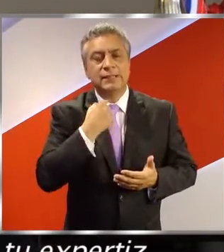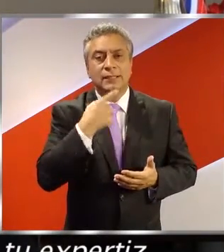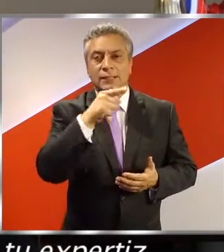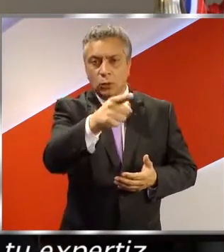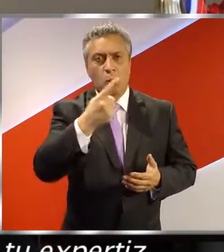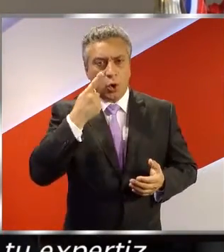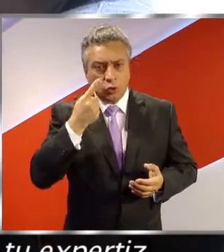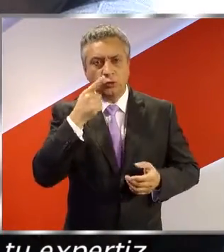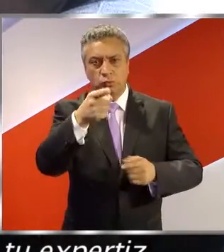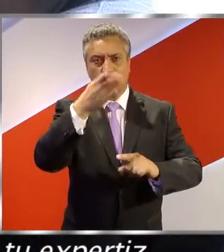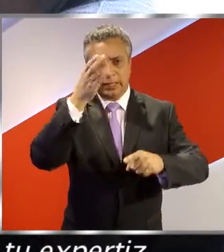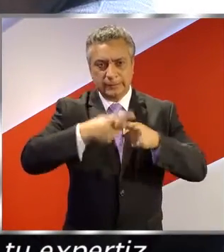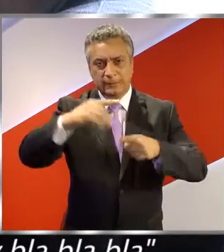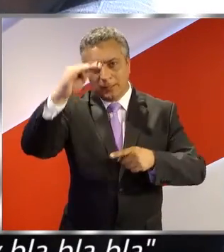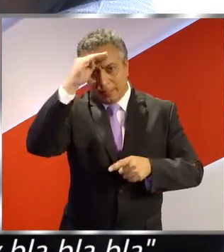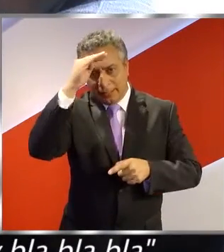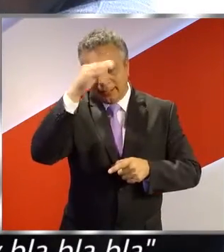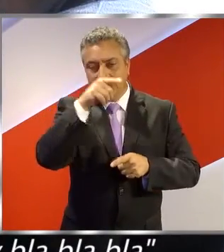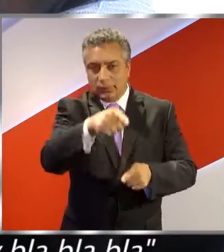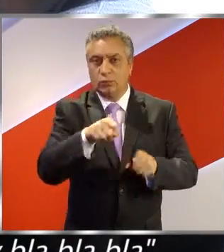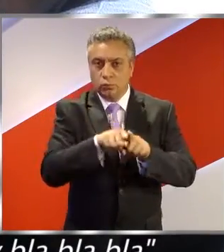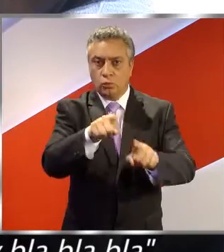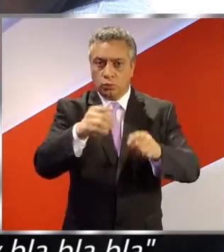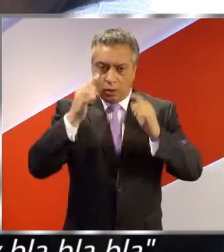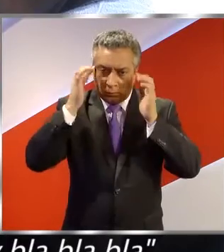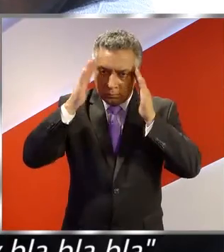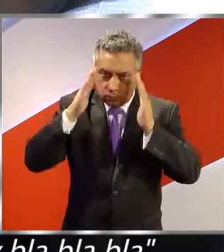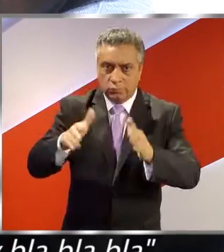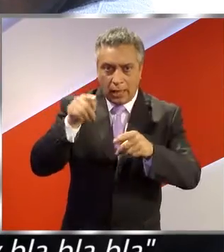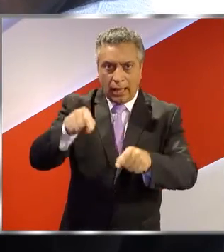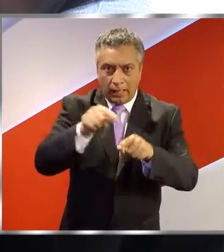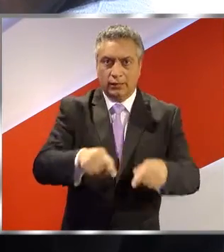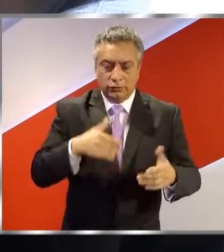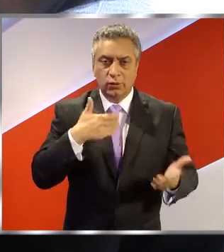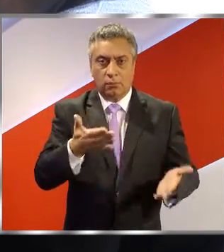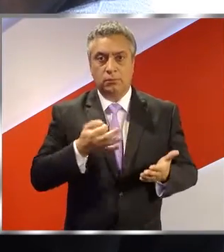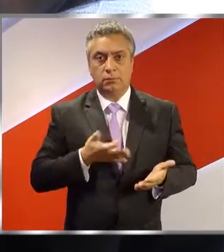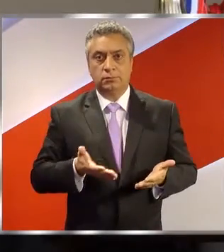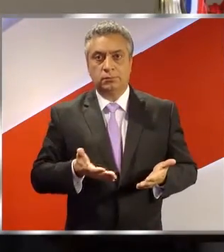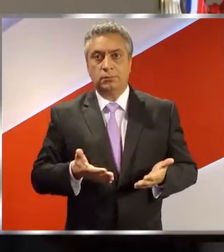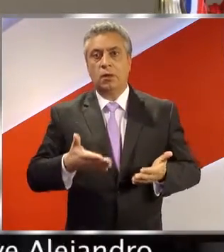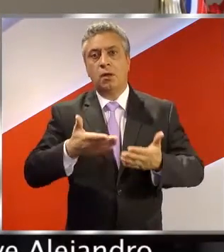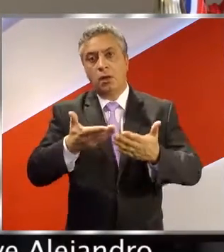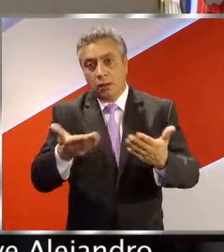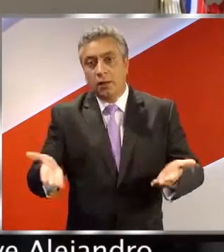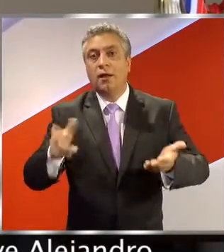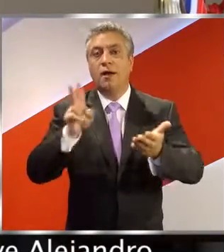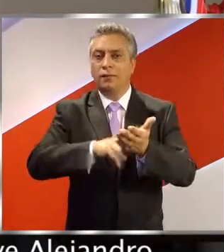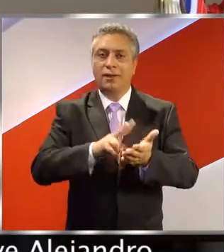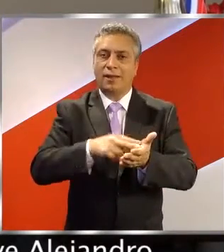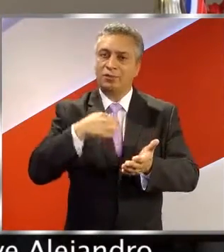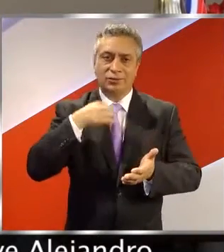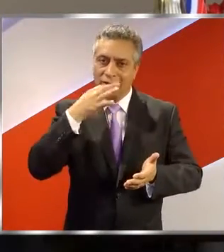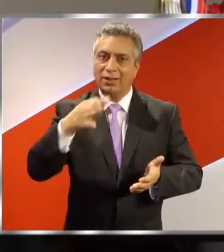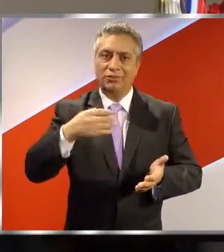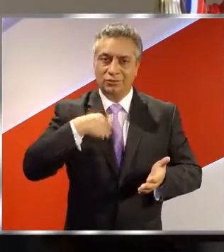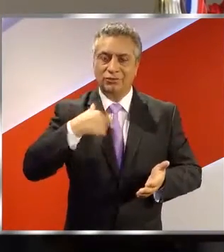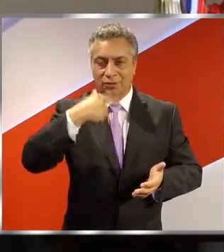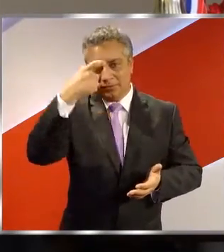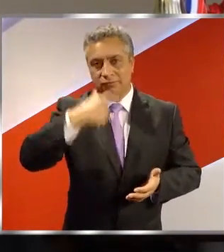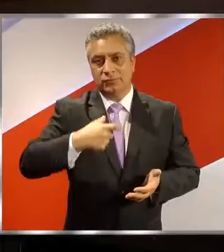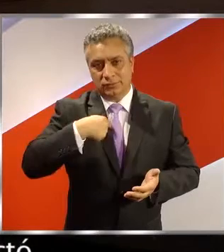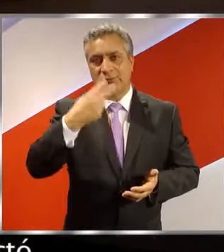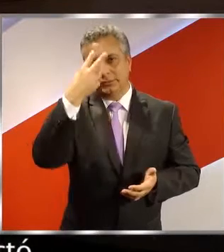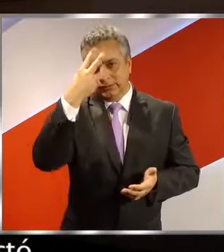tu conocimiento, tu expertise, porque tú te dedicaste a esto, y bla, bla, bla. Entonces, la verdad es que ahí le dije, oye, Alejandro, yo estoy